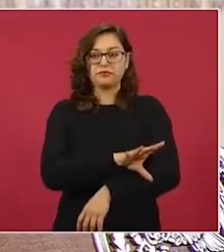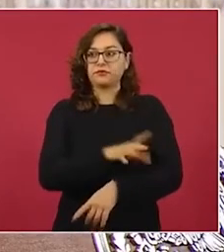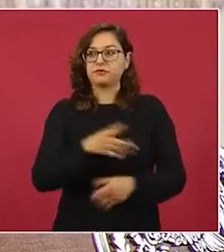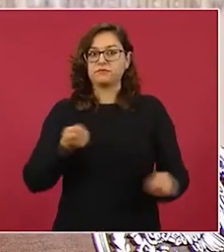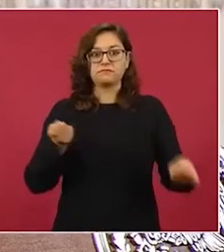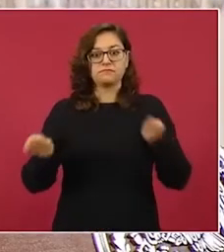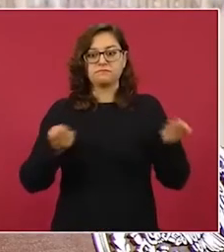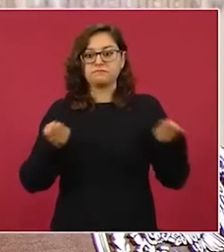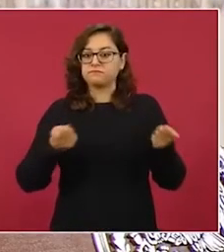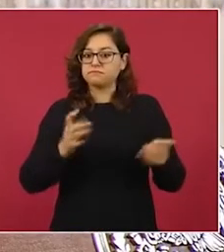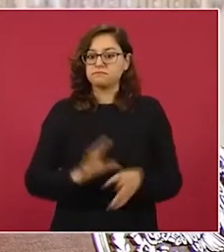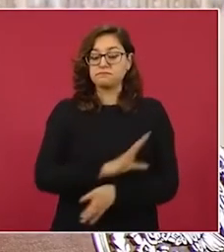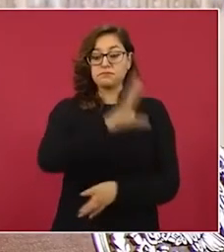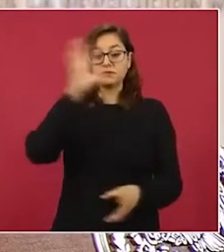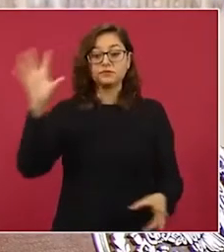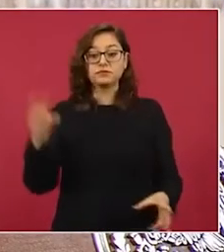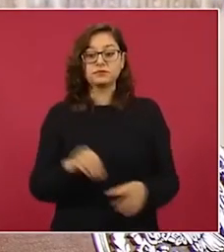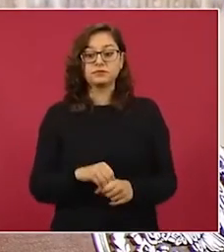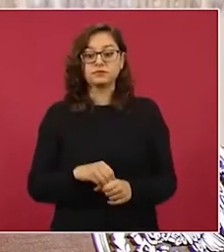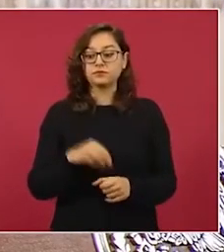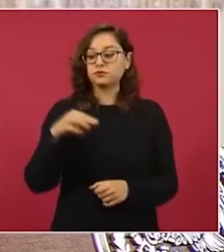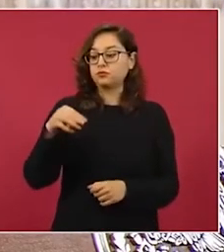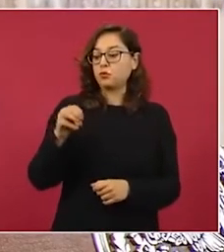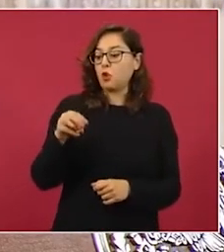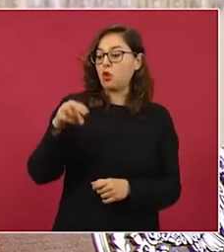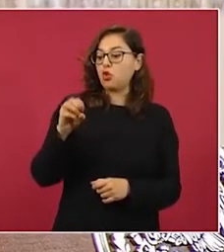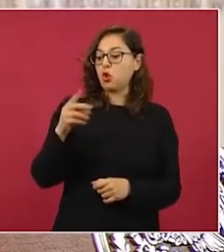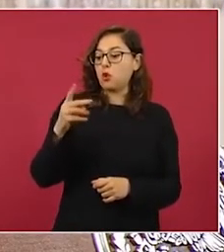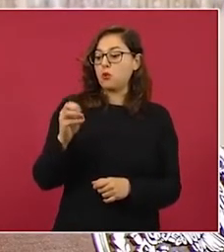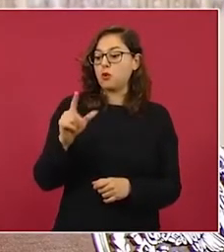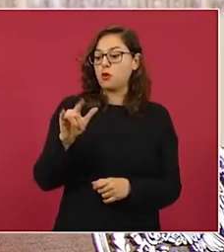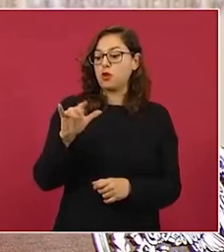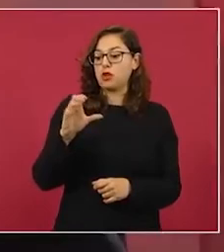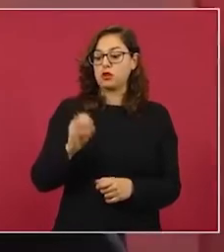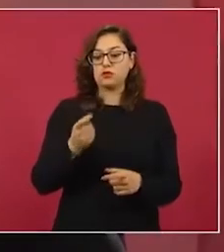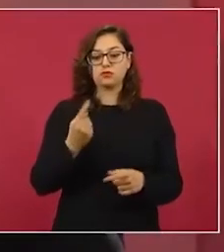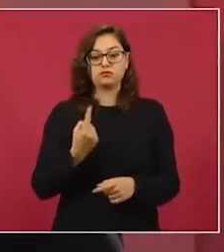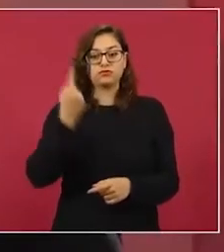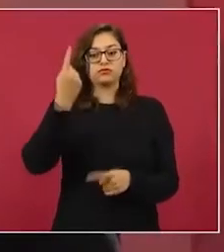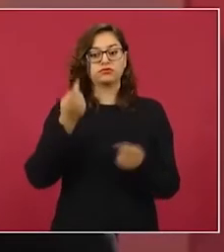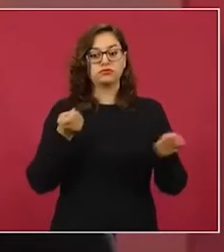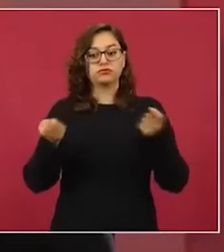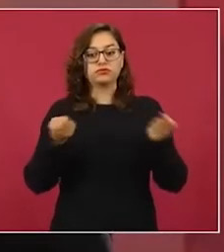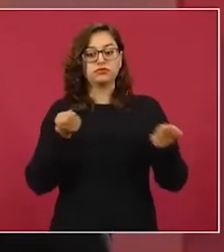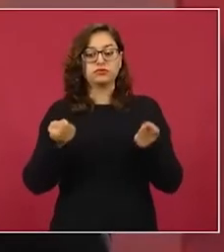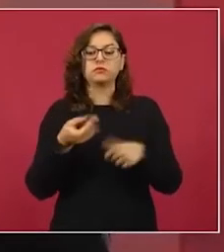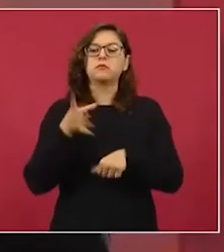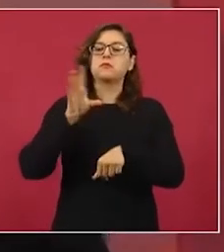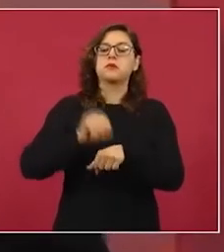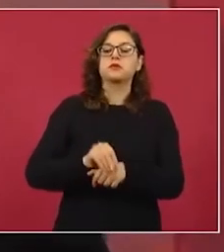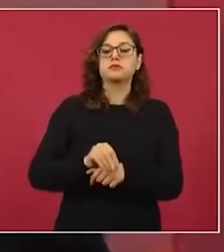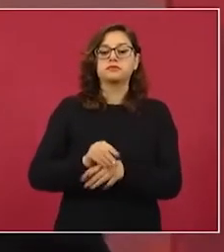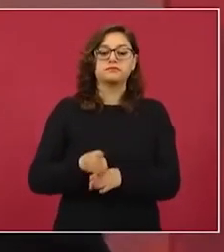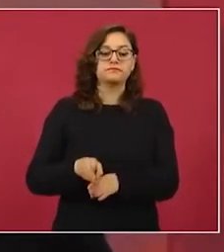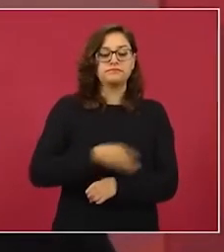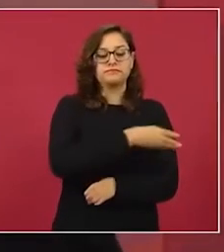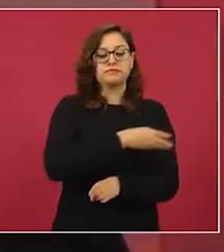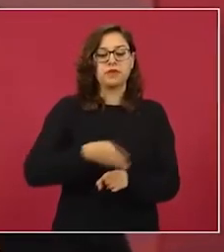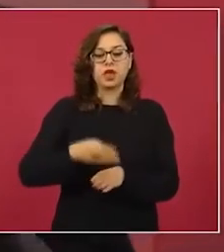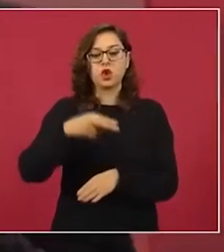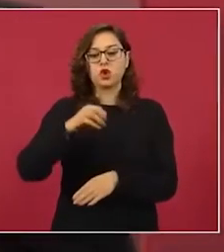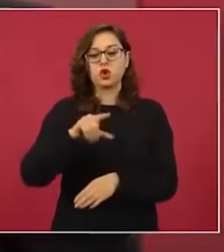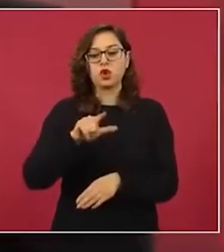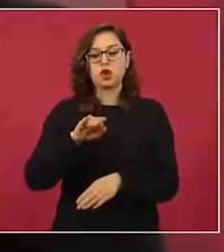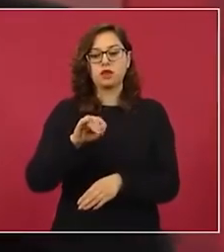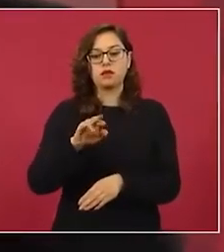durante el periodo neoliberal con